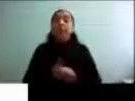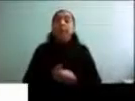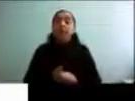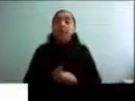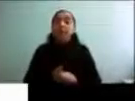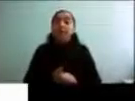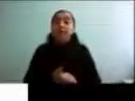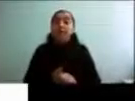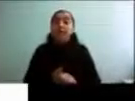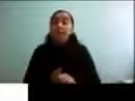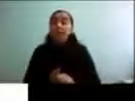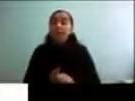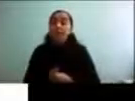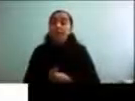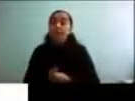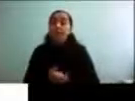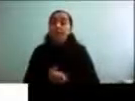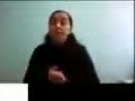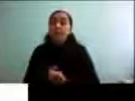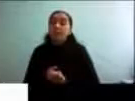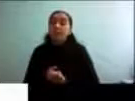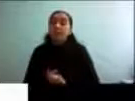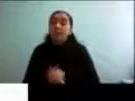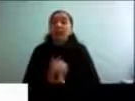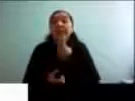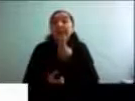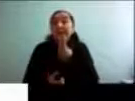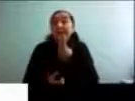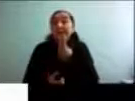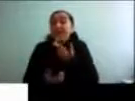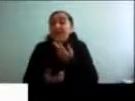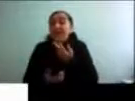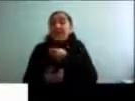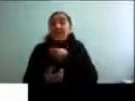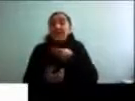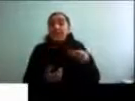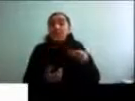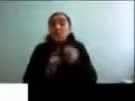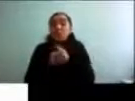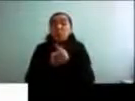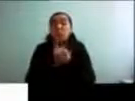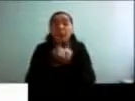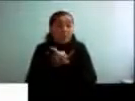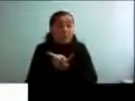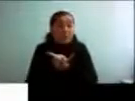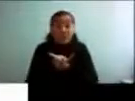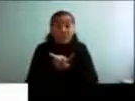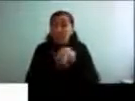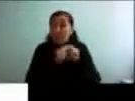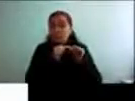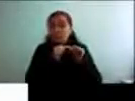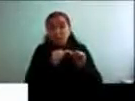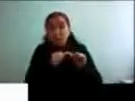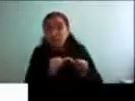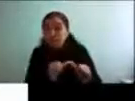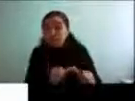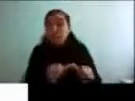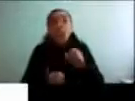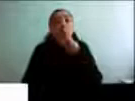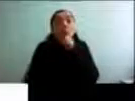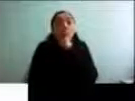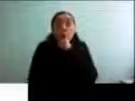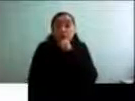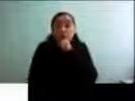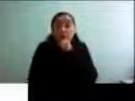la vivencia en términos de vida sexual va cambiando con el tiempo, y en el envejecimiento se